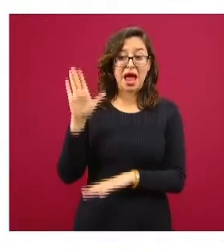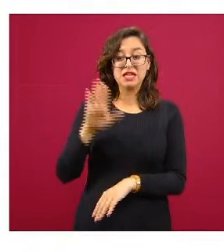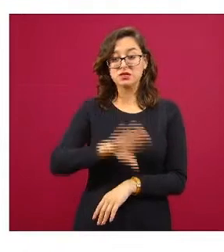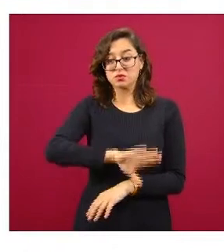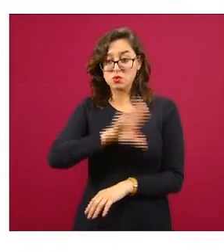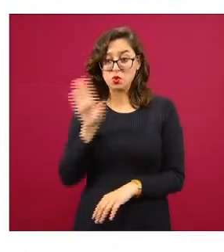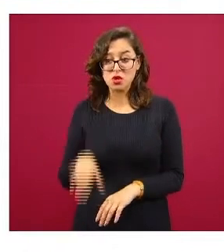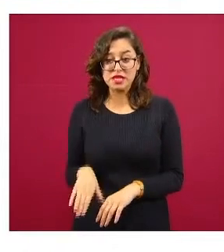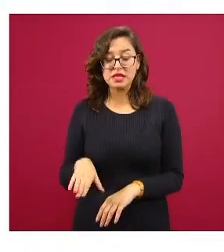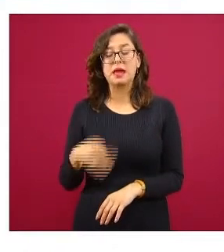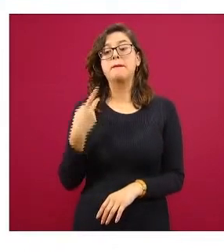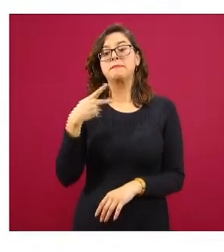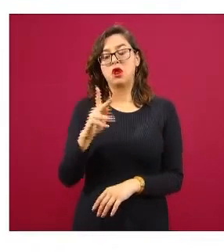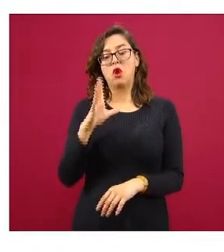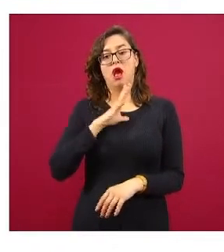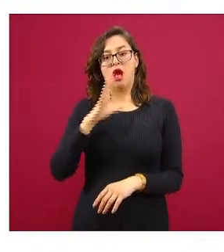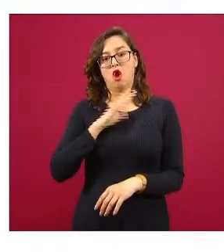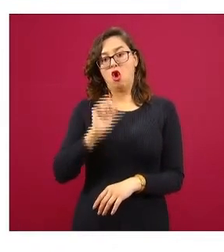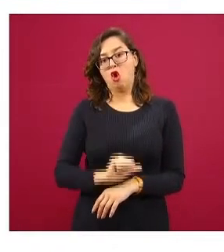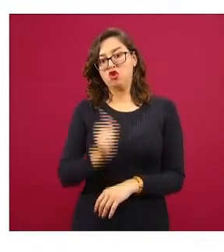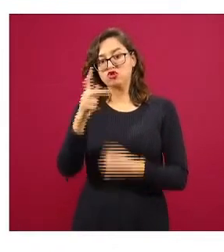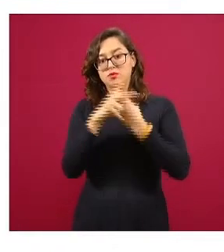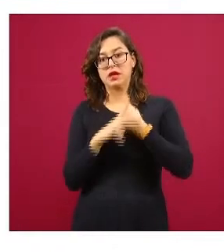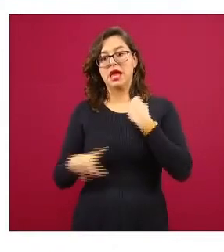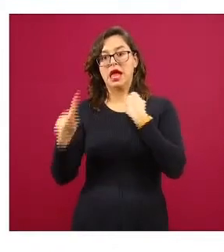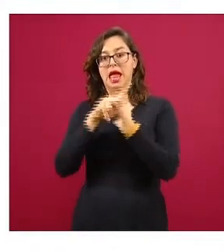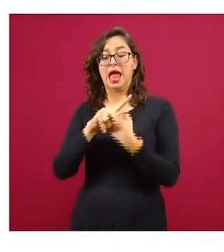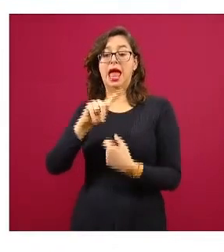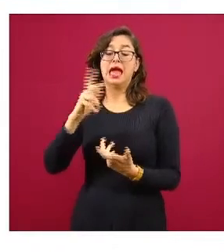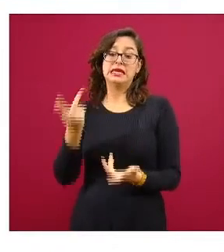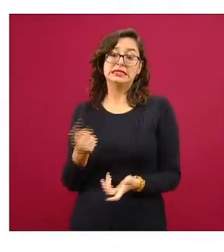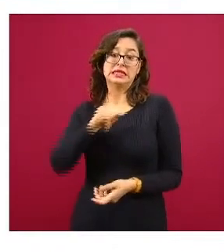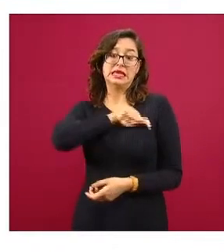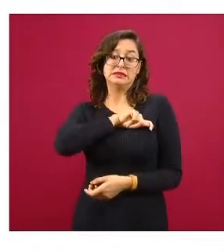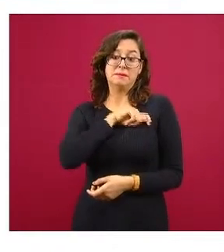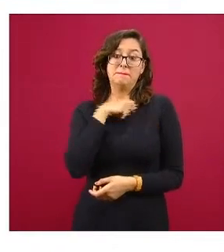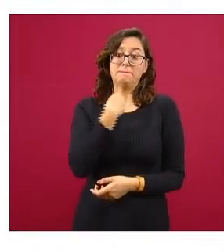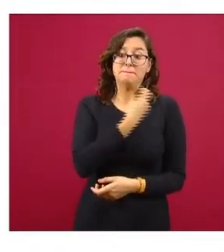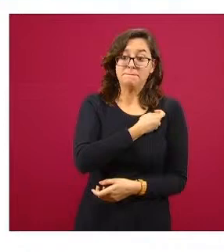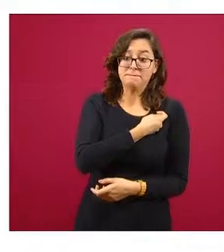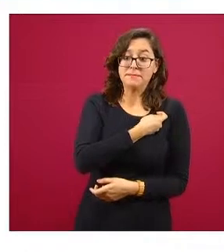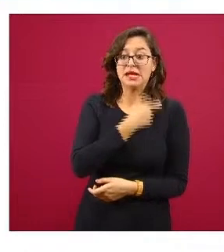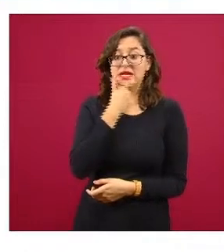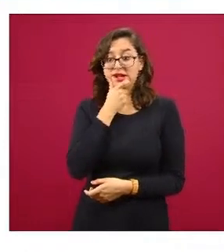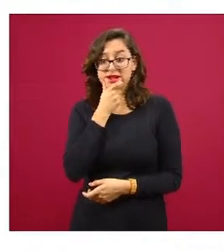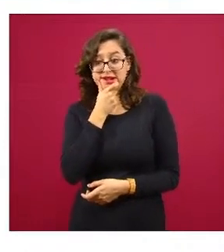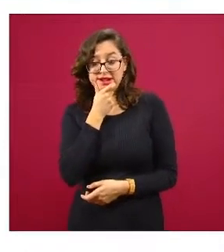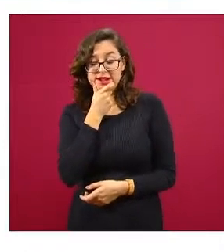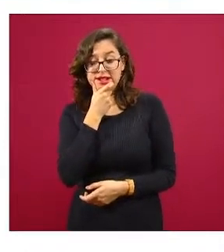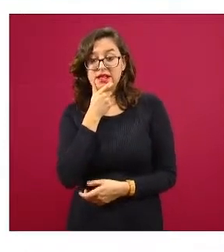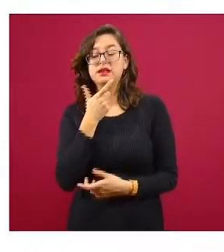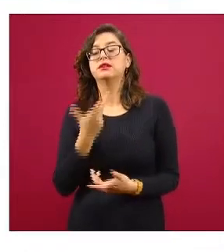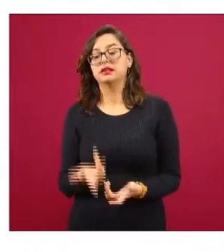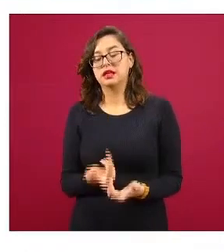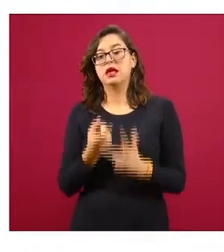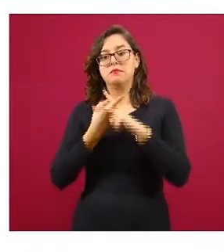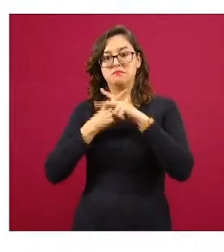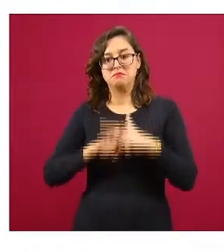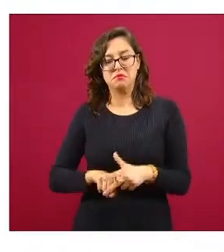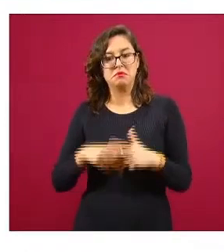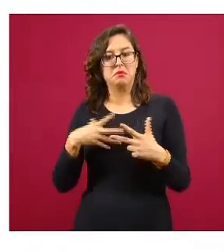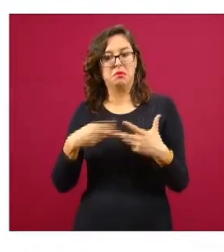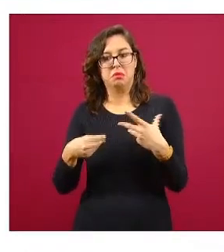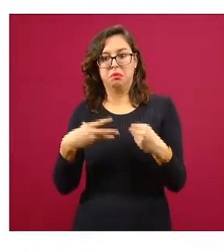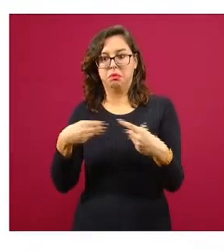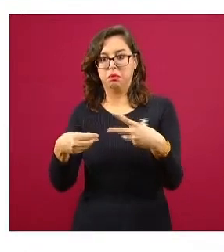tenemos otros países como España y Gran Bretaña por ejemplo España empezó más temprano y tuvo